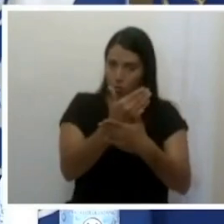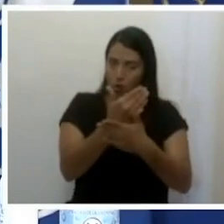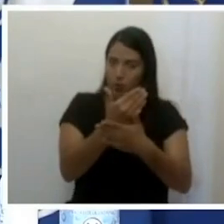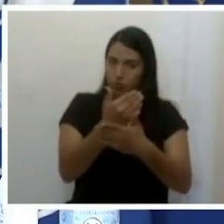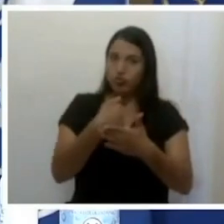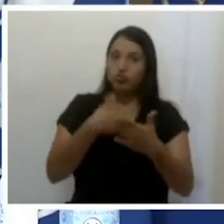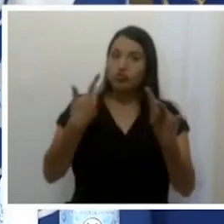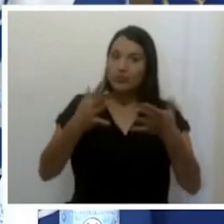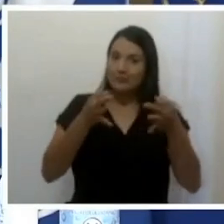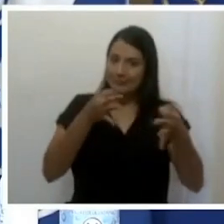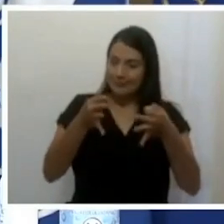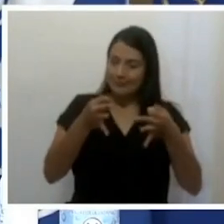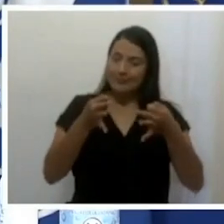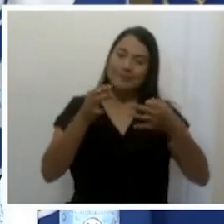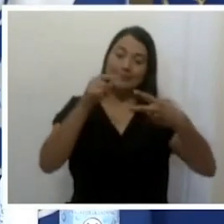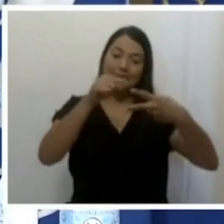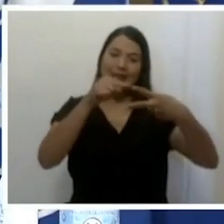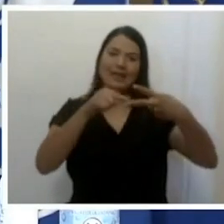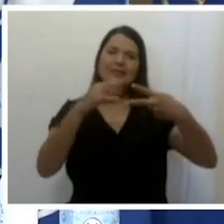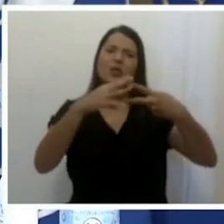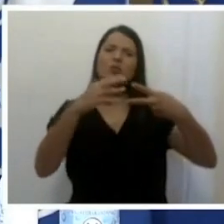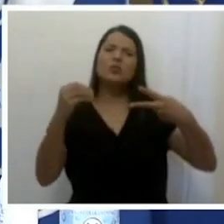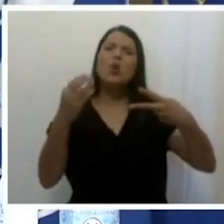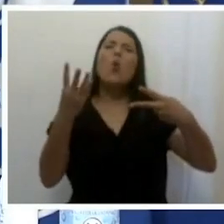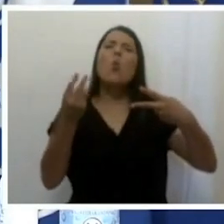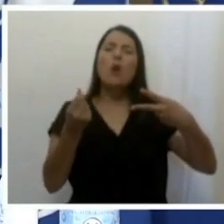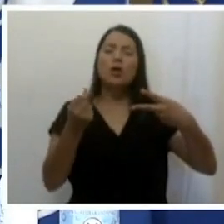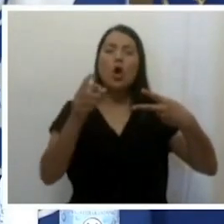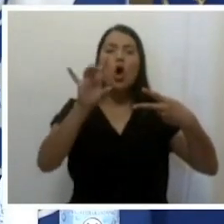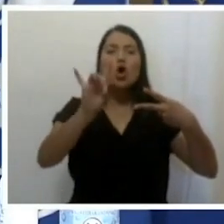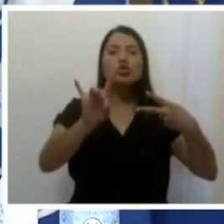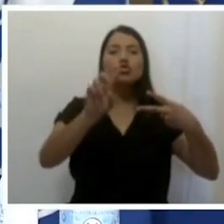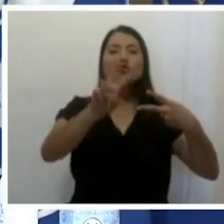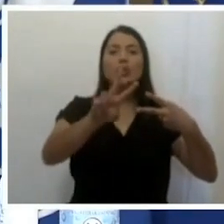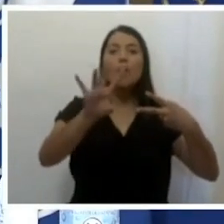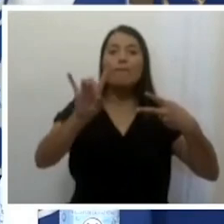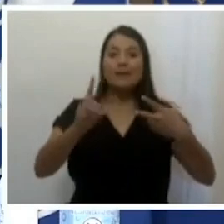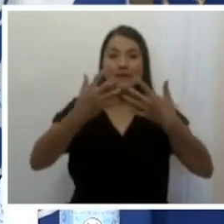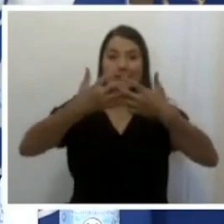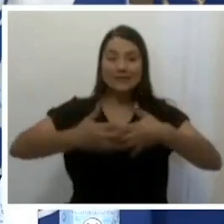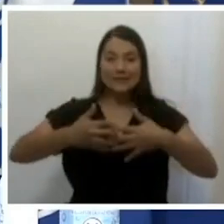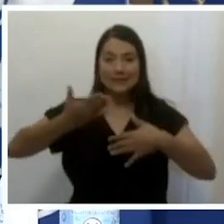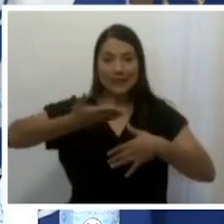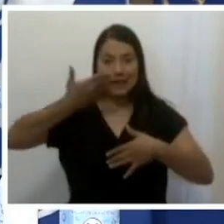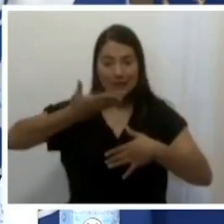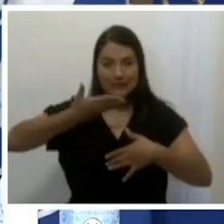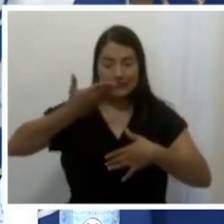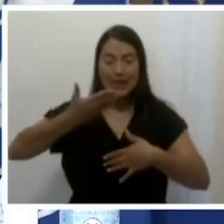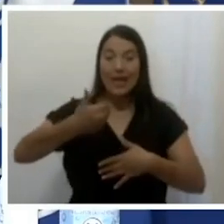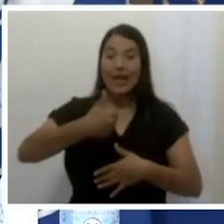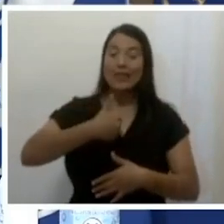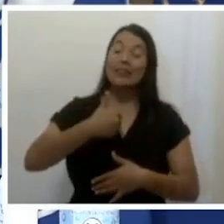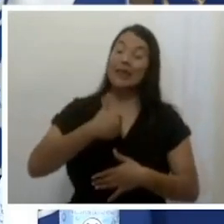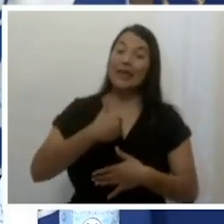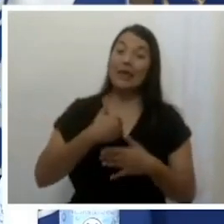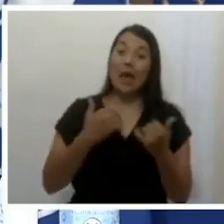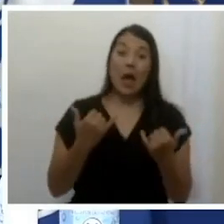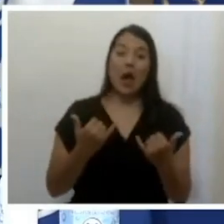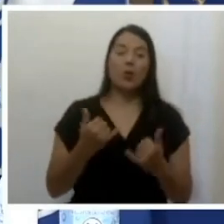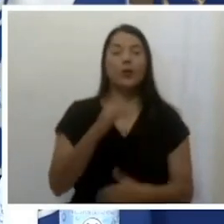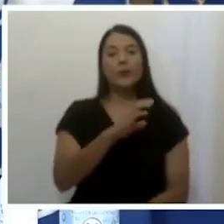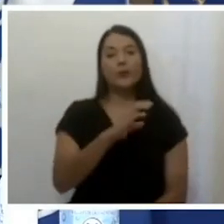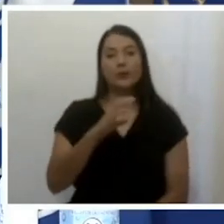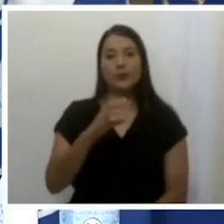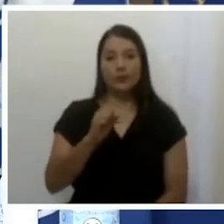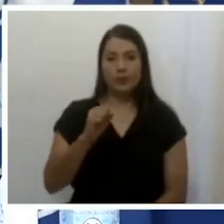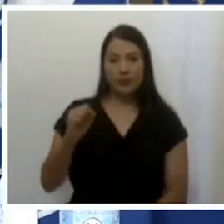reportar, suman 828 ventiladores que tiene a disposición la